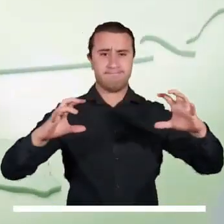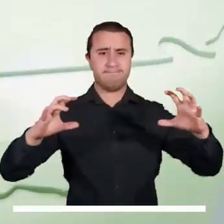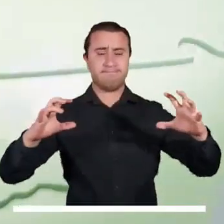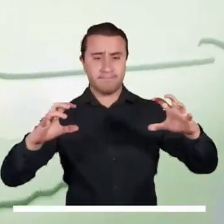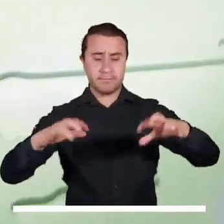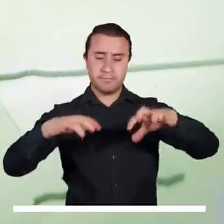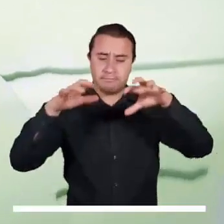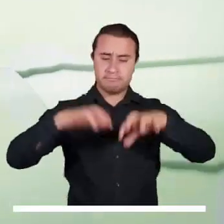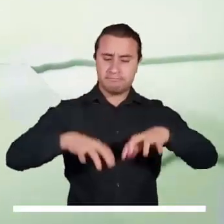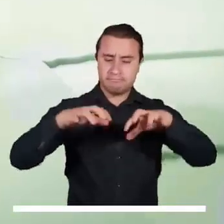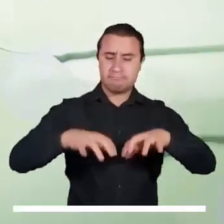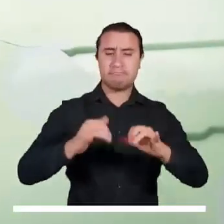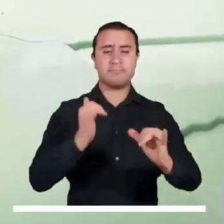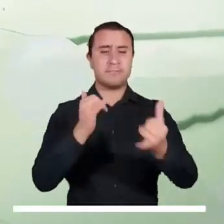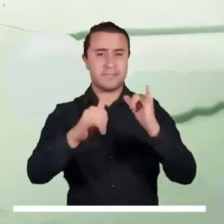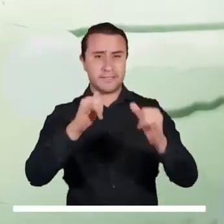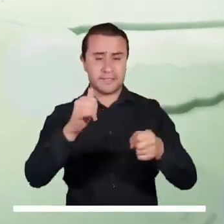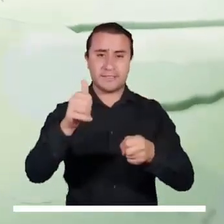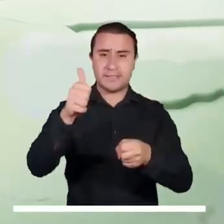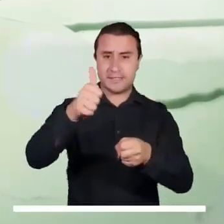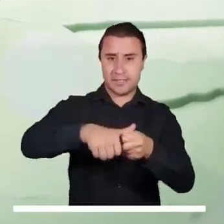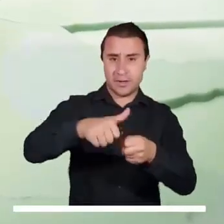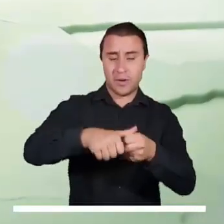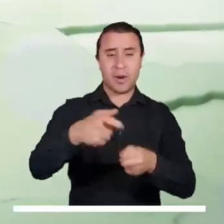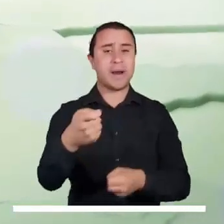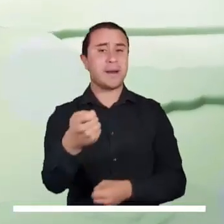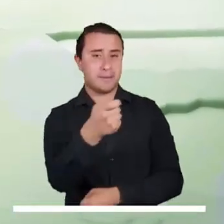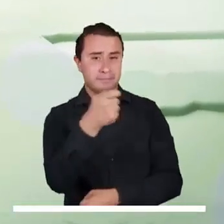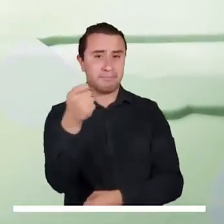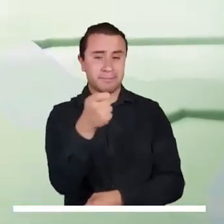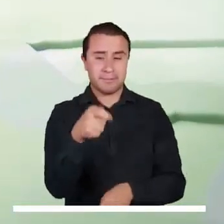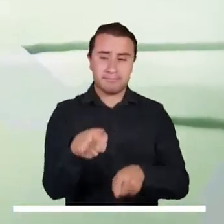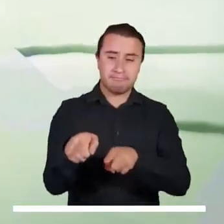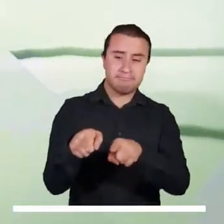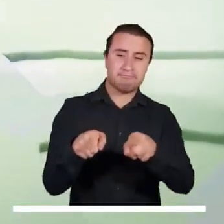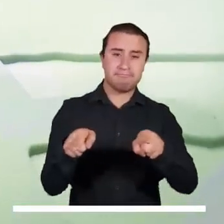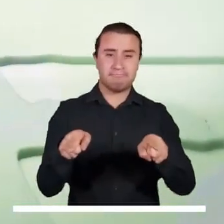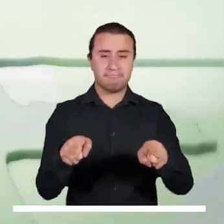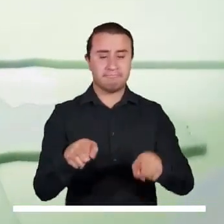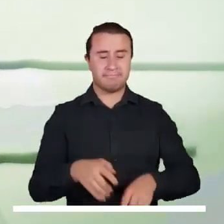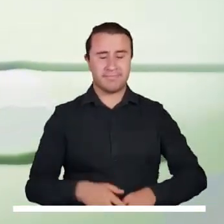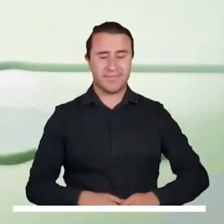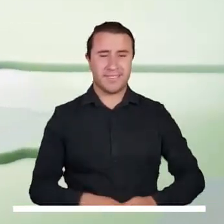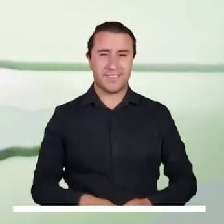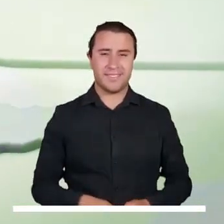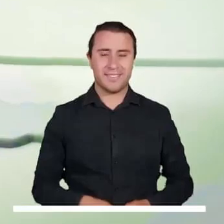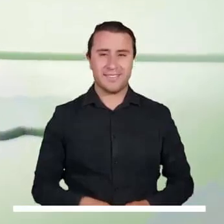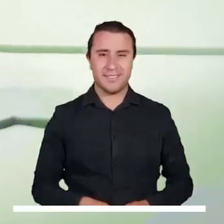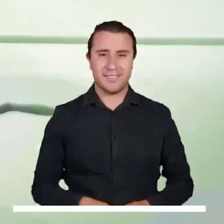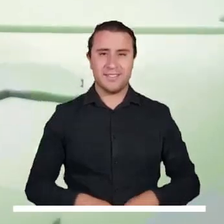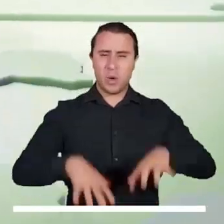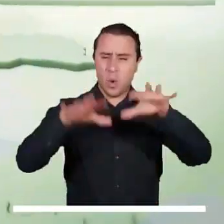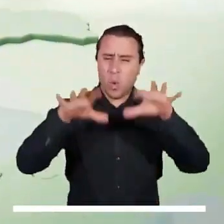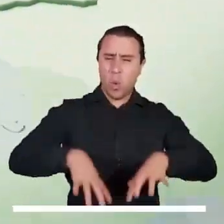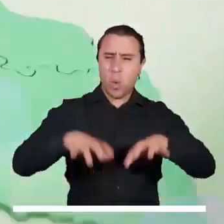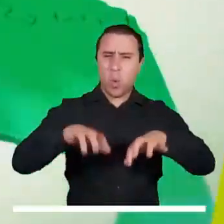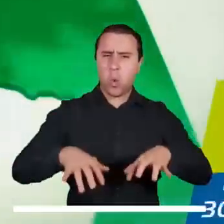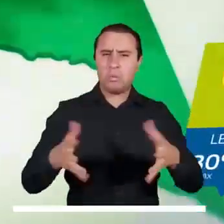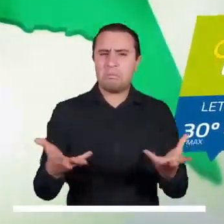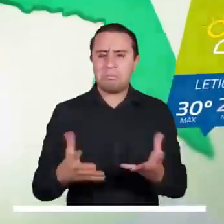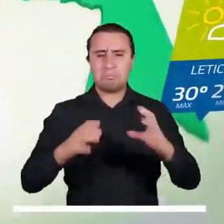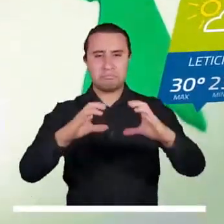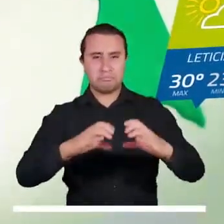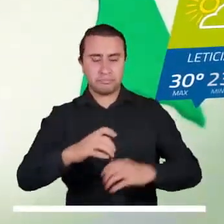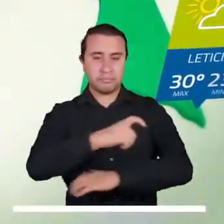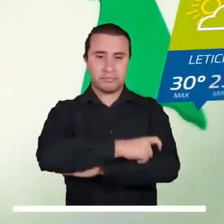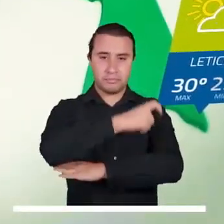durante la mañana en la Orinoquía, por lo que no se descartan lluvias en el occidente de Casanare y Arauca, así como en zonas puntuales de meta.